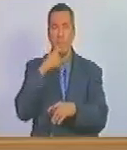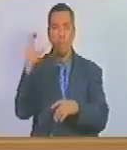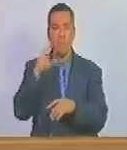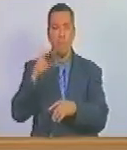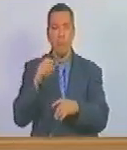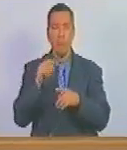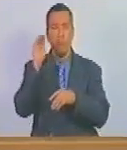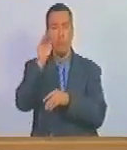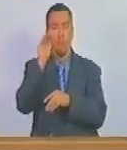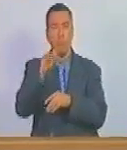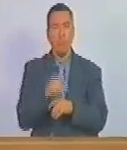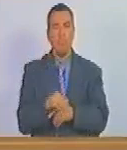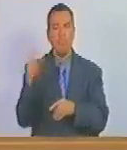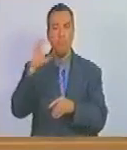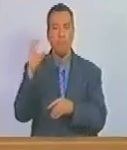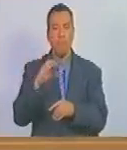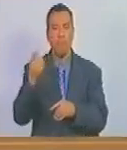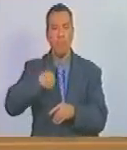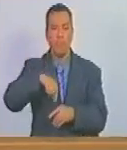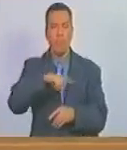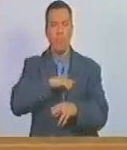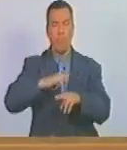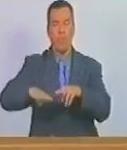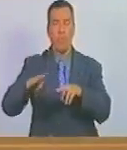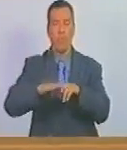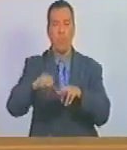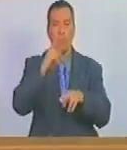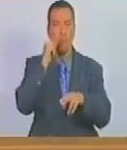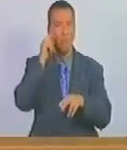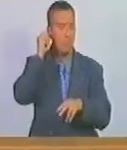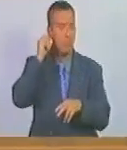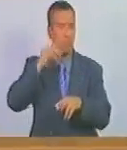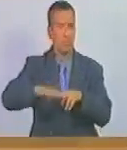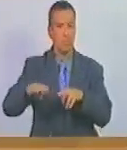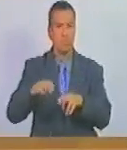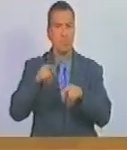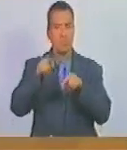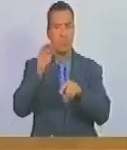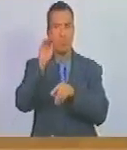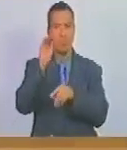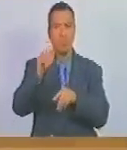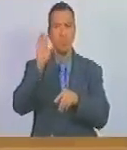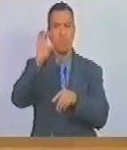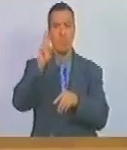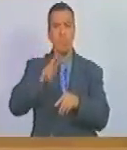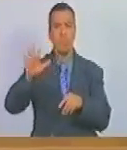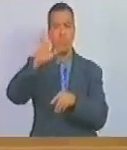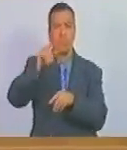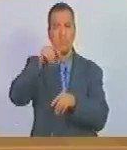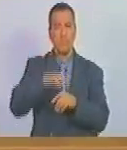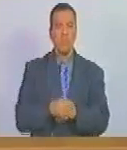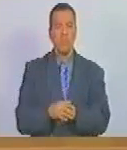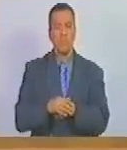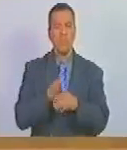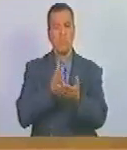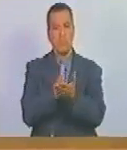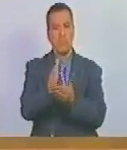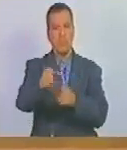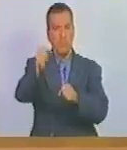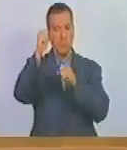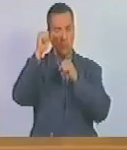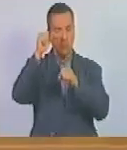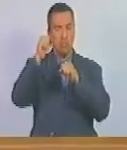Caracas para el futuro una Caracas para nuestros niños y para nuestras niñas que es el futuro de la patria por eso seguiremos